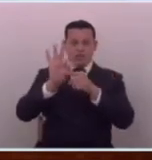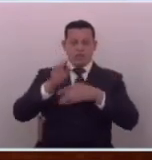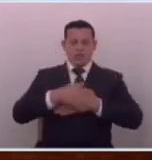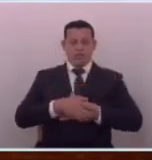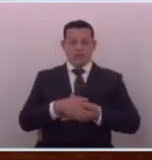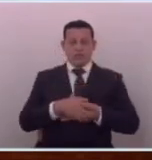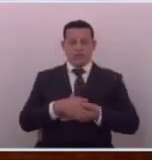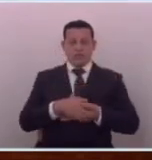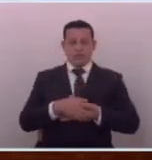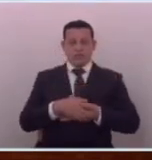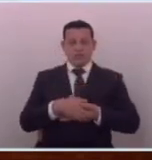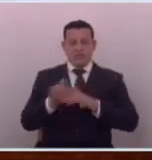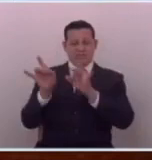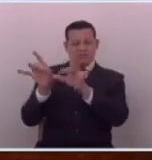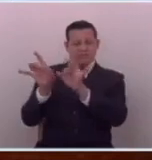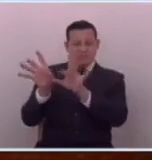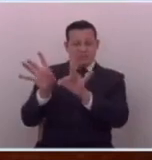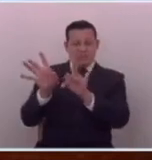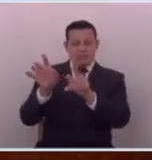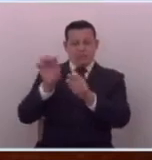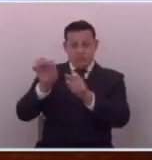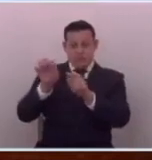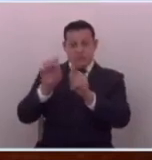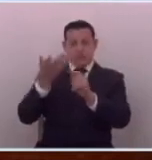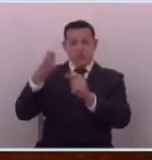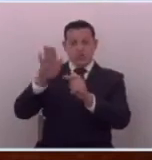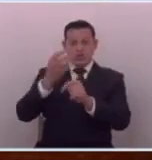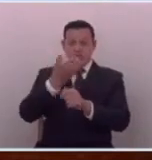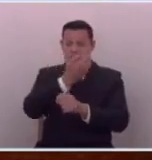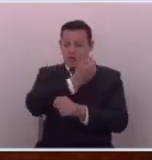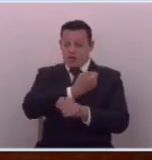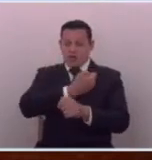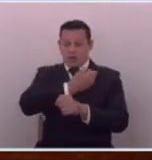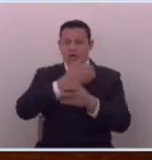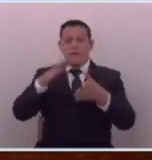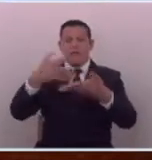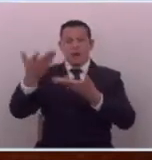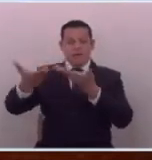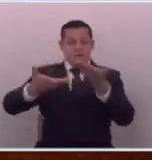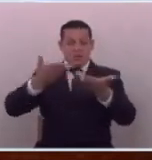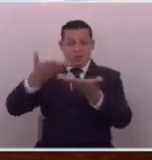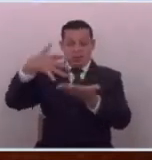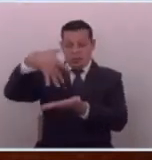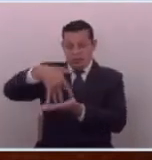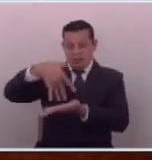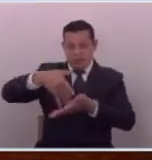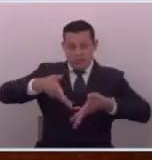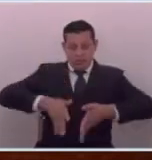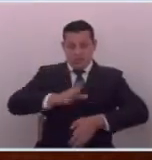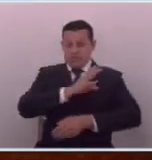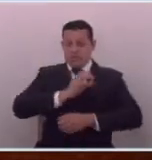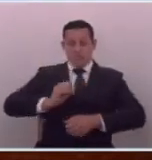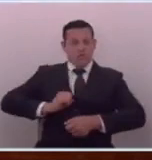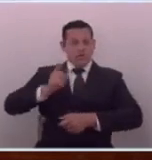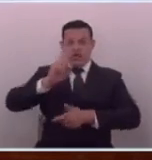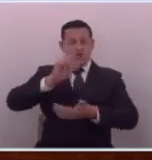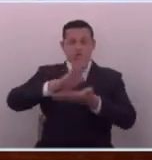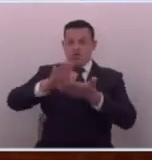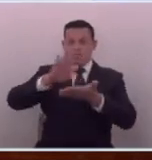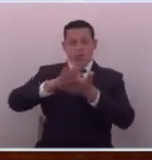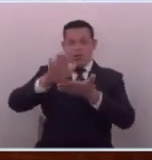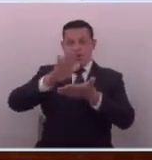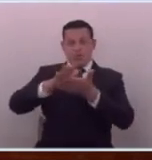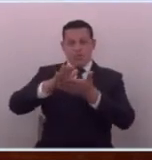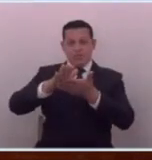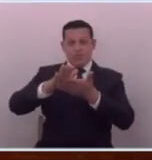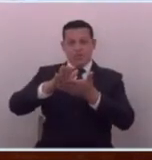indignantes que utilicen el dolor para vender y todavía si el pueblo salvadoreño les dijo no compramos no consumimos